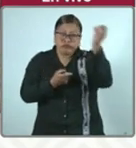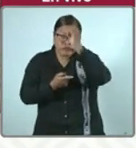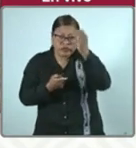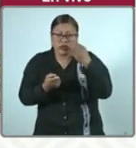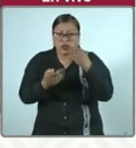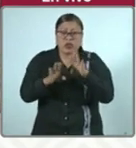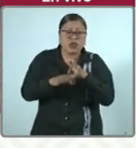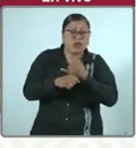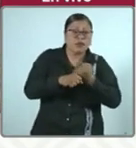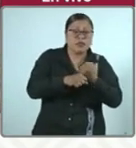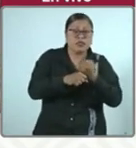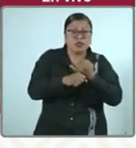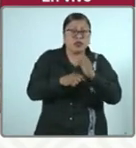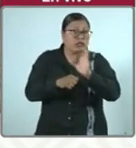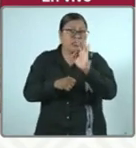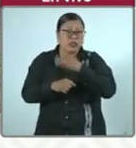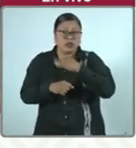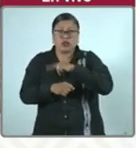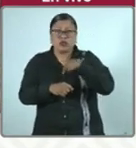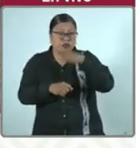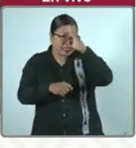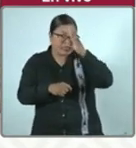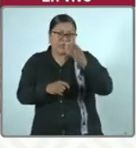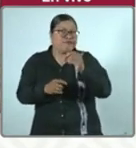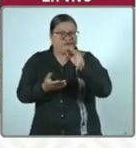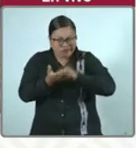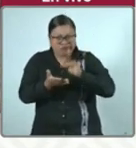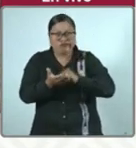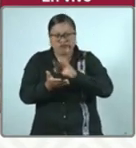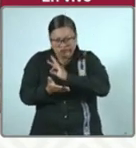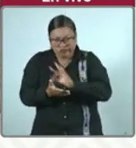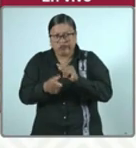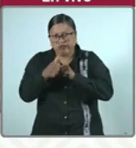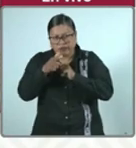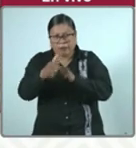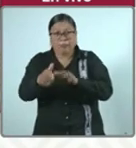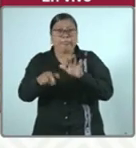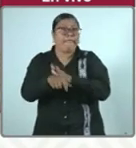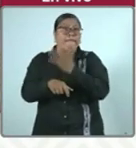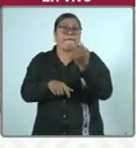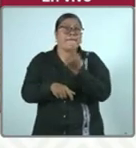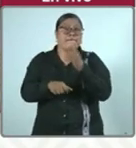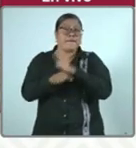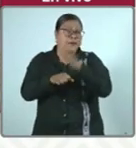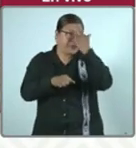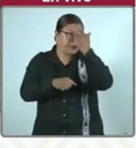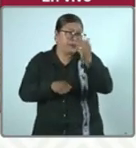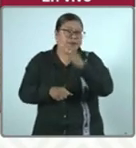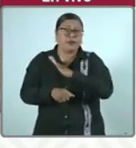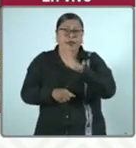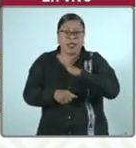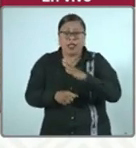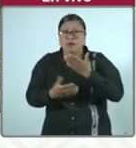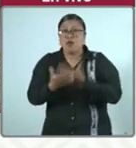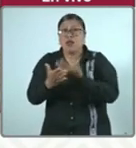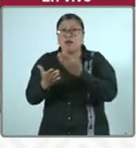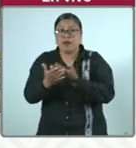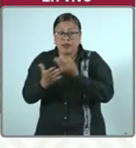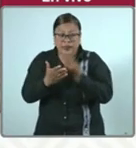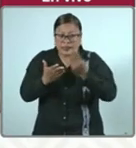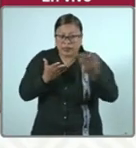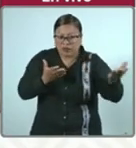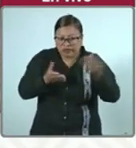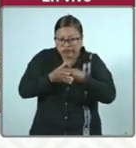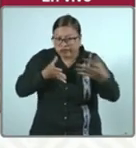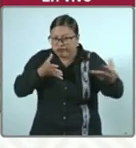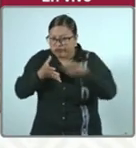investigación cuando nosotros consideramos que no se han agotado, sobre todo porque hay indicios que se tienen que recabar de manera